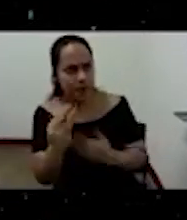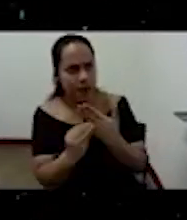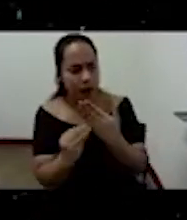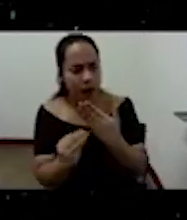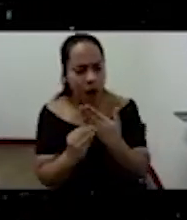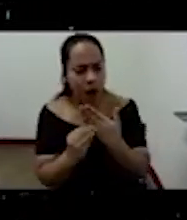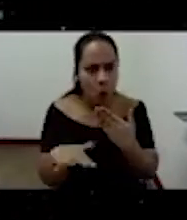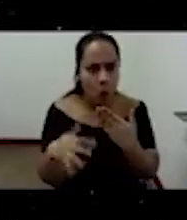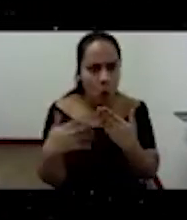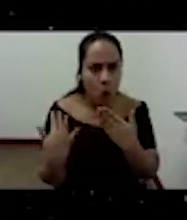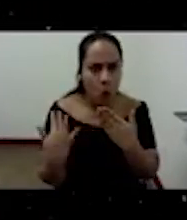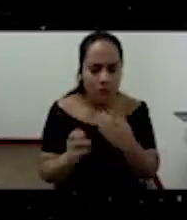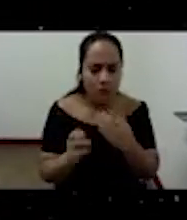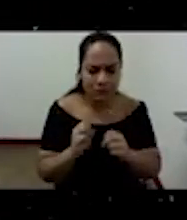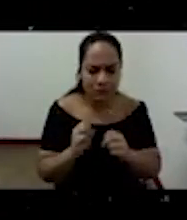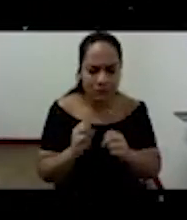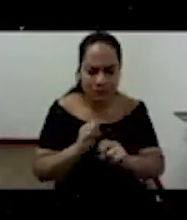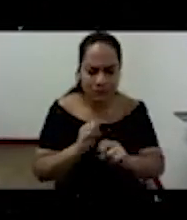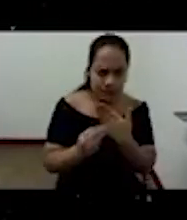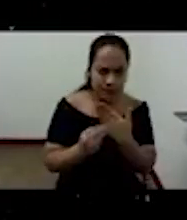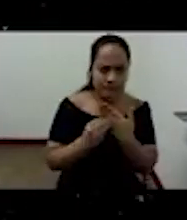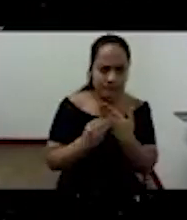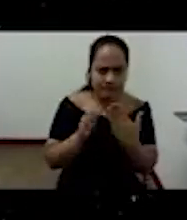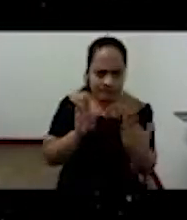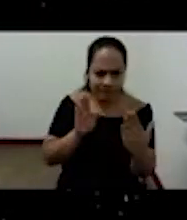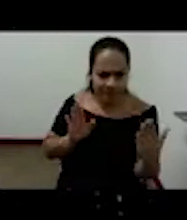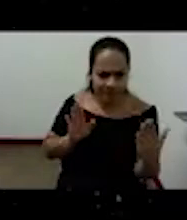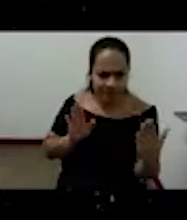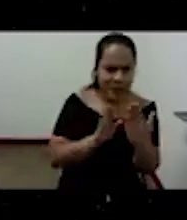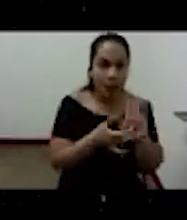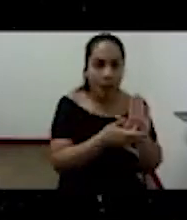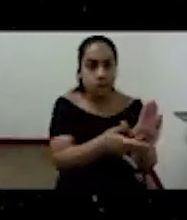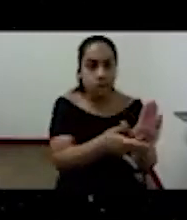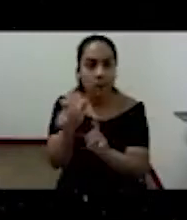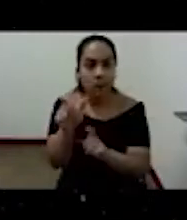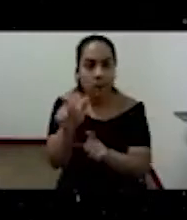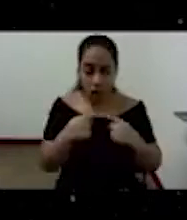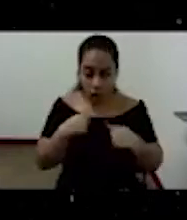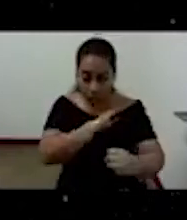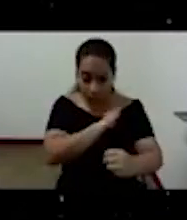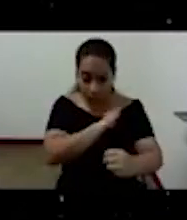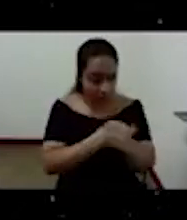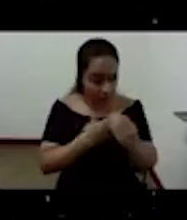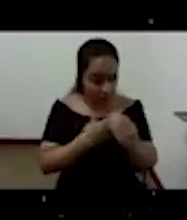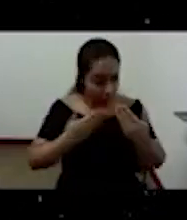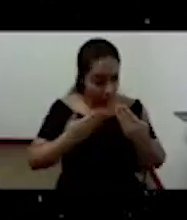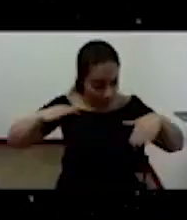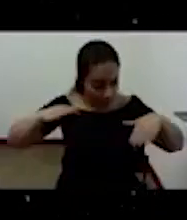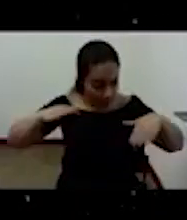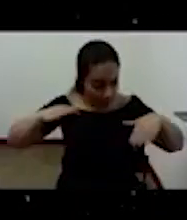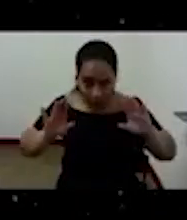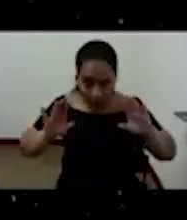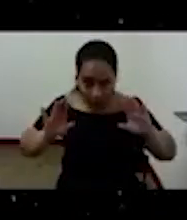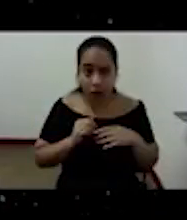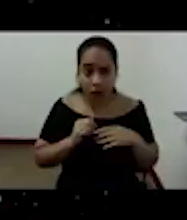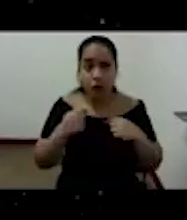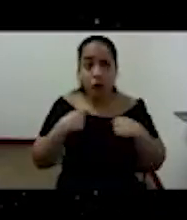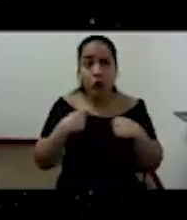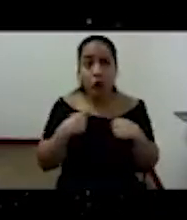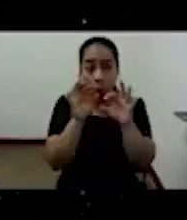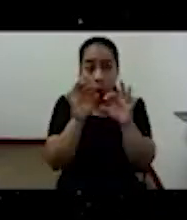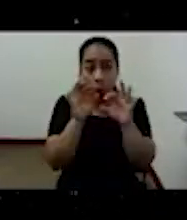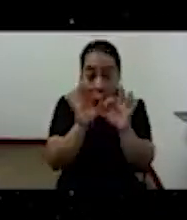claramente frente a todo el mundo que no soy poderoso soy impotente